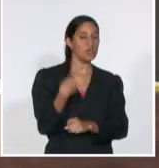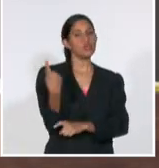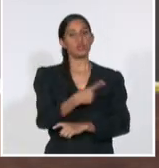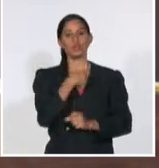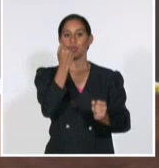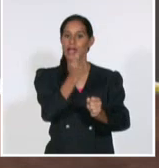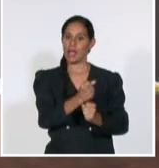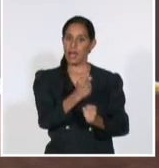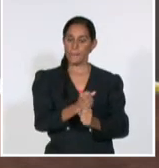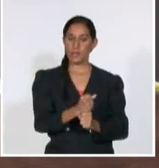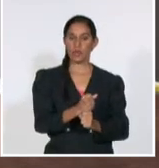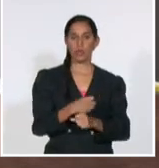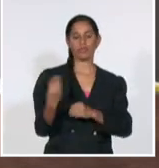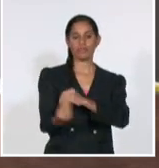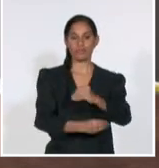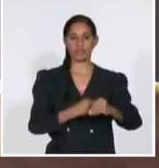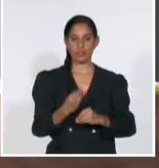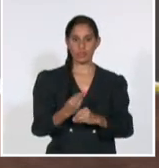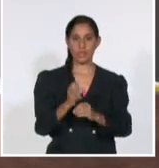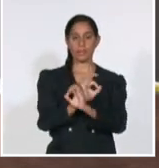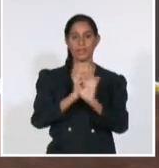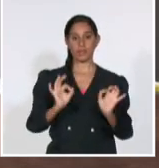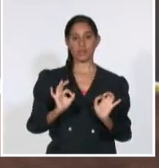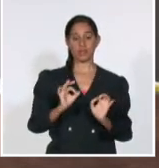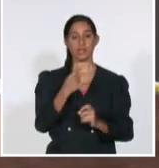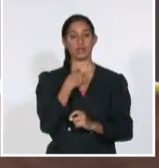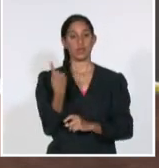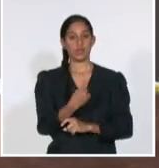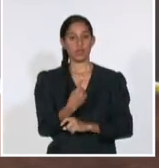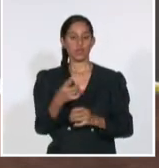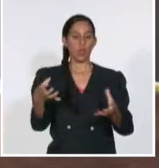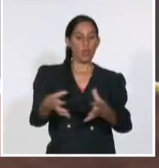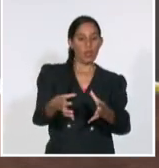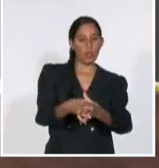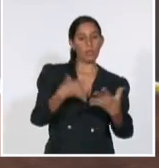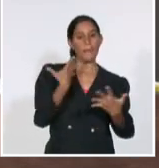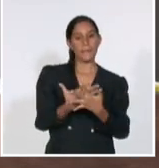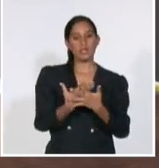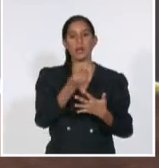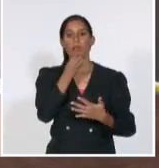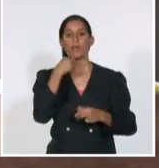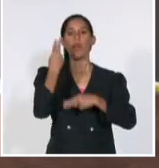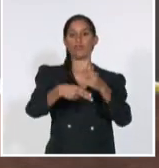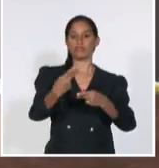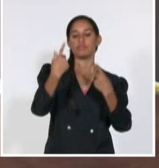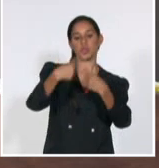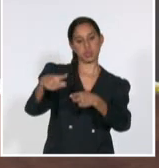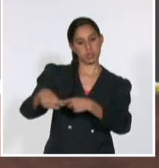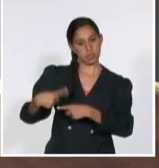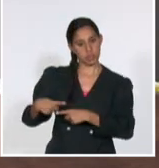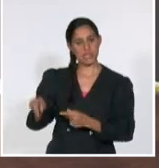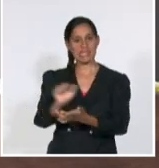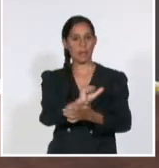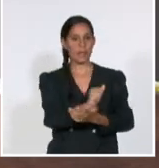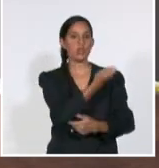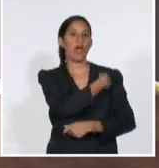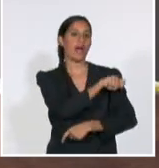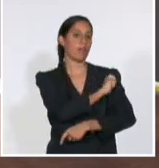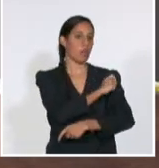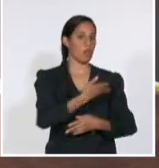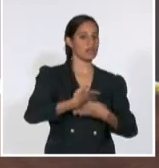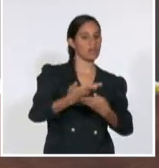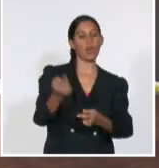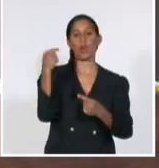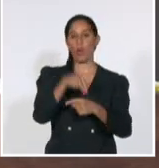con las potencialidades de fuerza de trabajo calificadas, que hay en un grupo de empresas, podemos hacer mucho, podemos brindar muchas producciones y servicios a la población que hoy no estamos